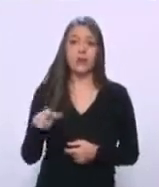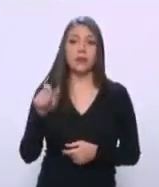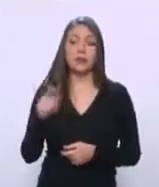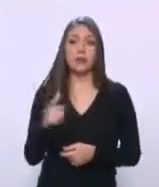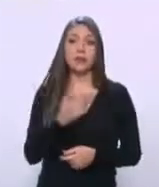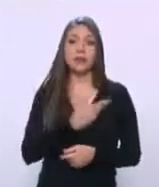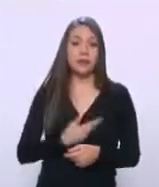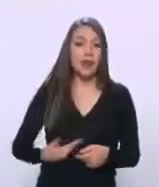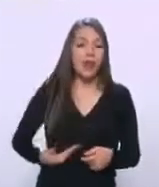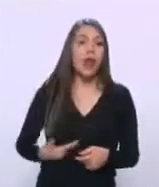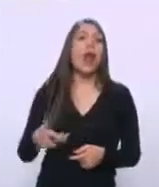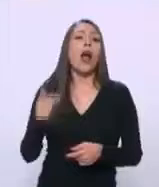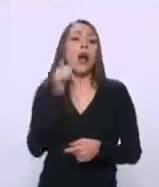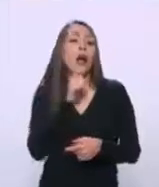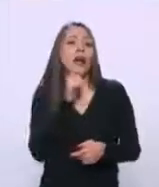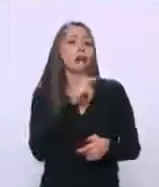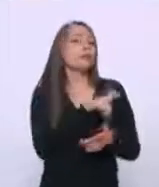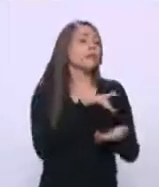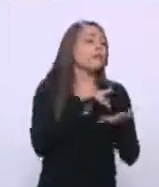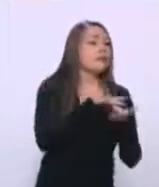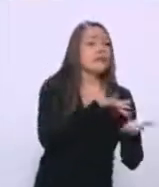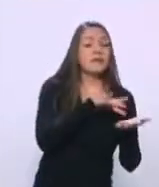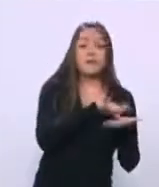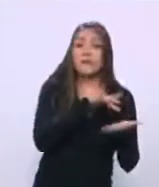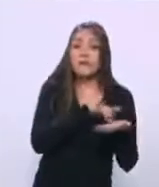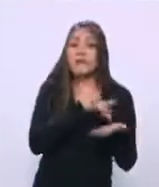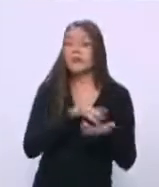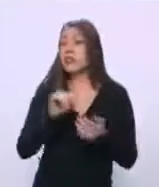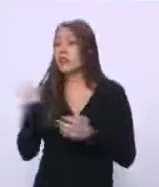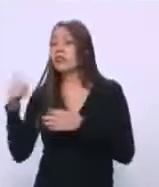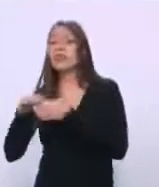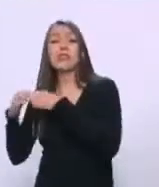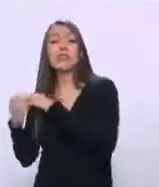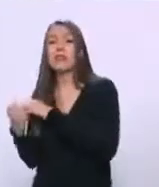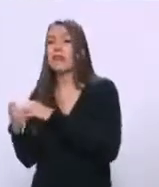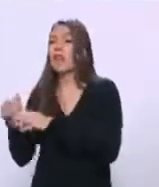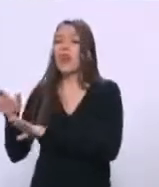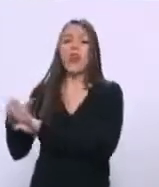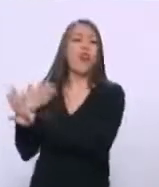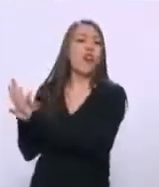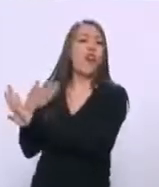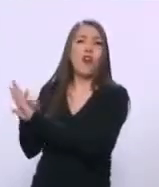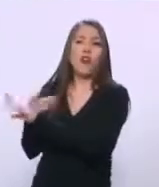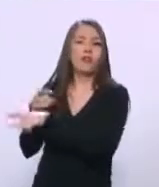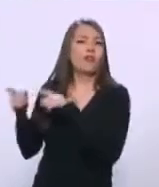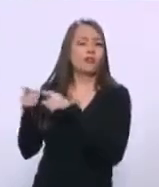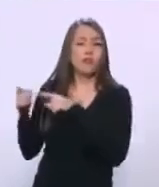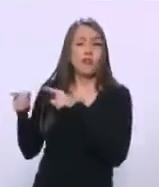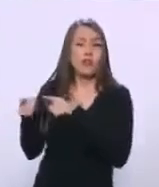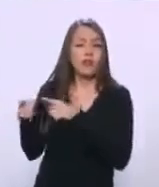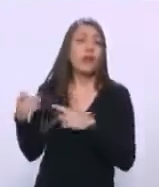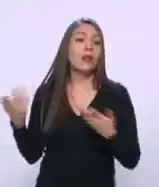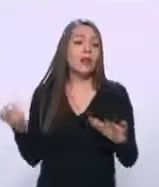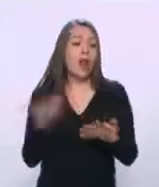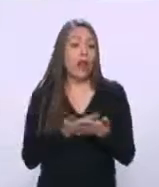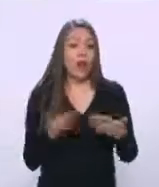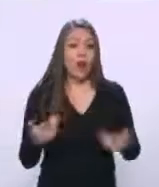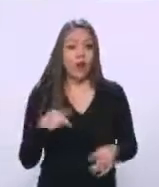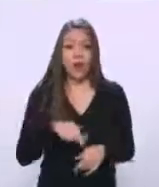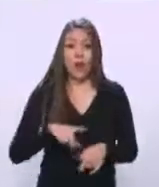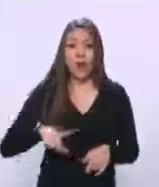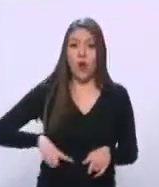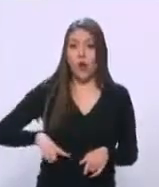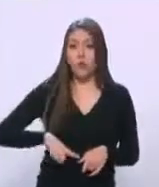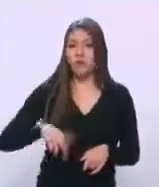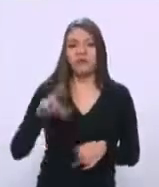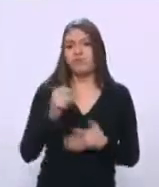pues escriben a favor de ellos, ¿no? Y escriben en contra de la oposición, ¿no? Ahora, en este gobierno, como no hay dinero para ellos, pues